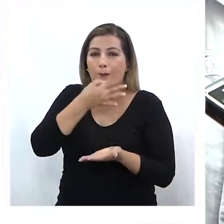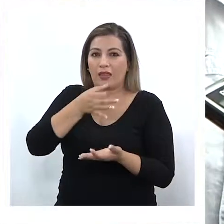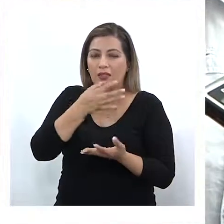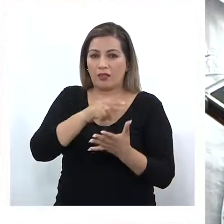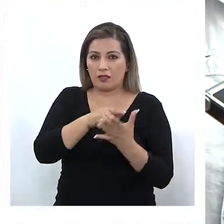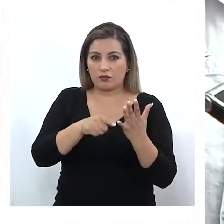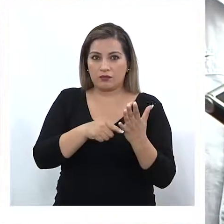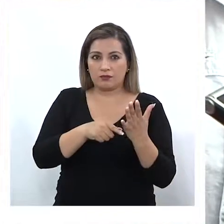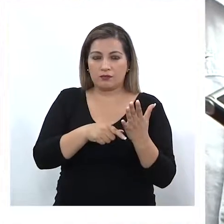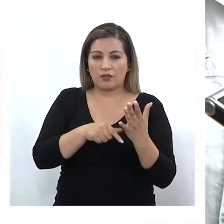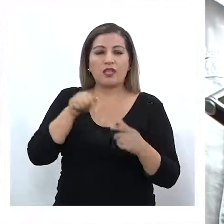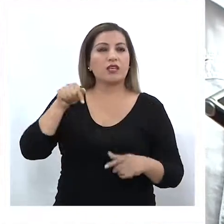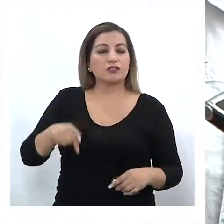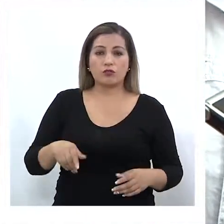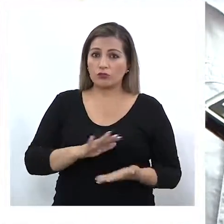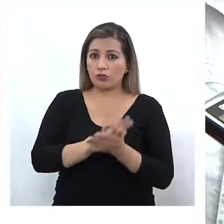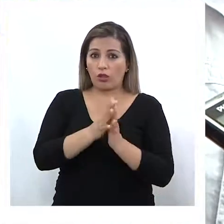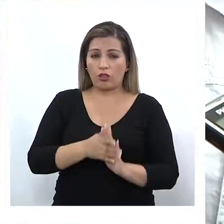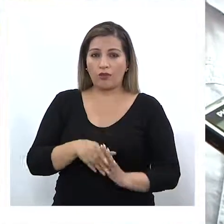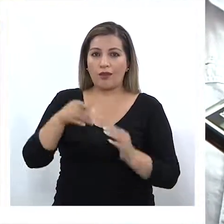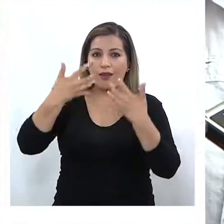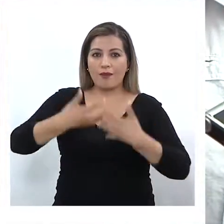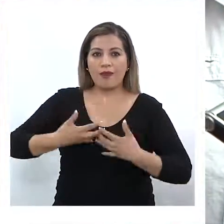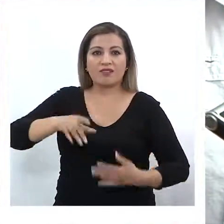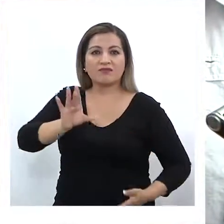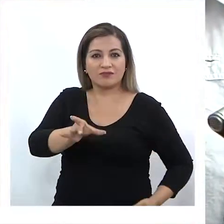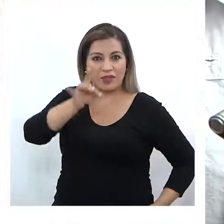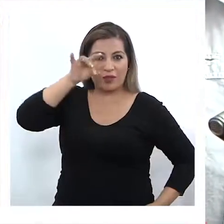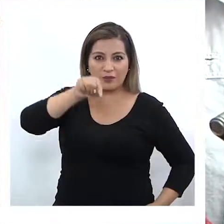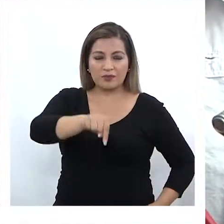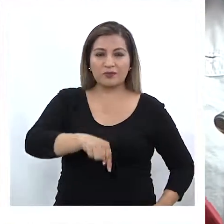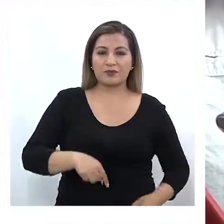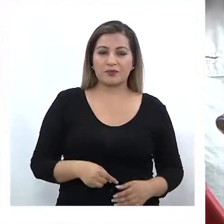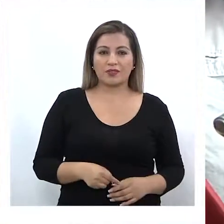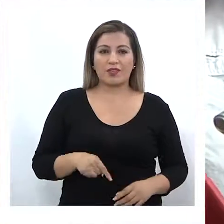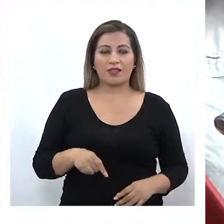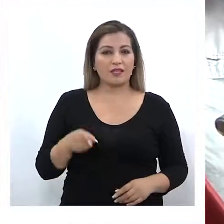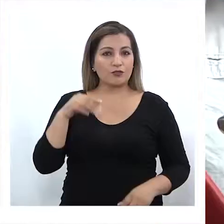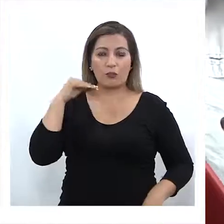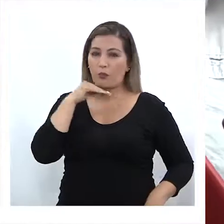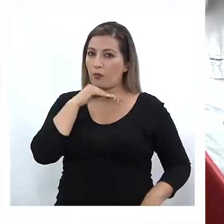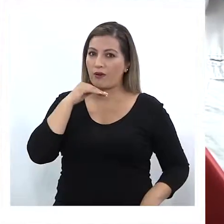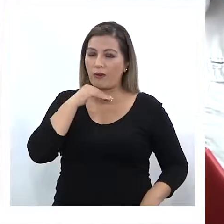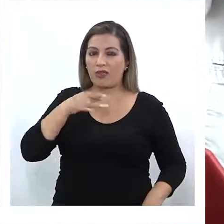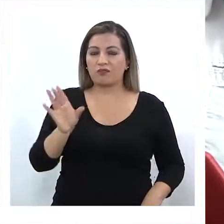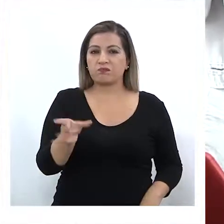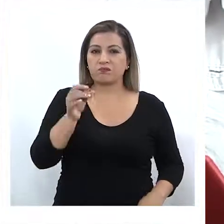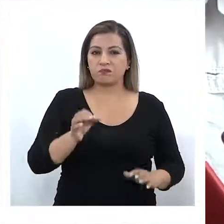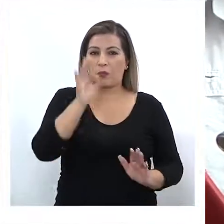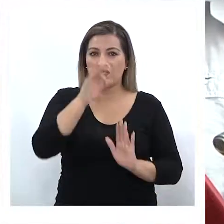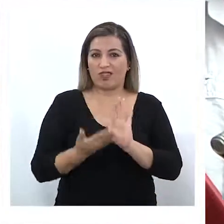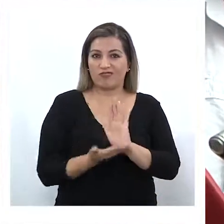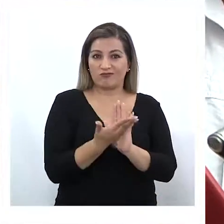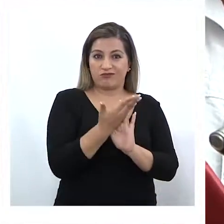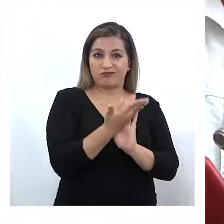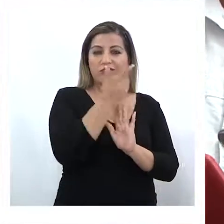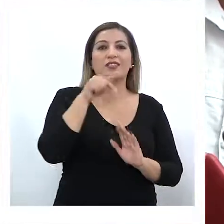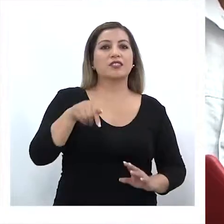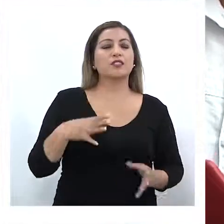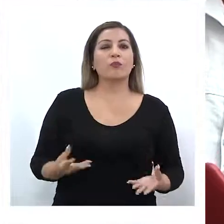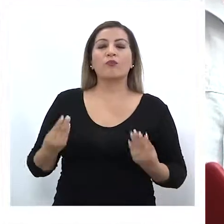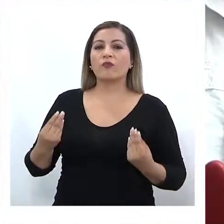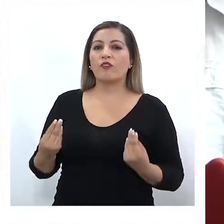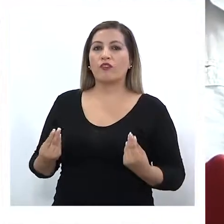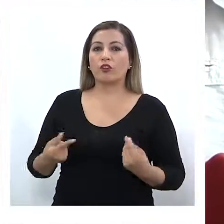metanfetamina y los opiáceos. Por lo tanto, tiene una rápida detección, es un muy